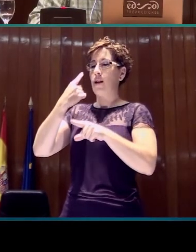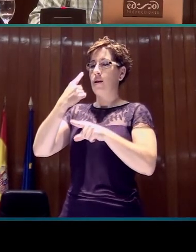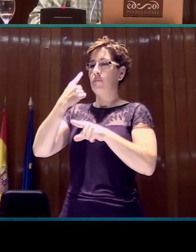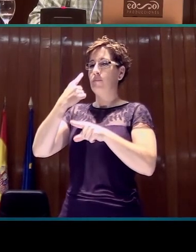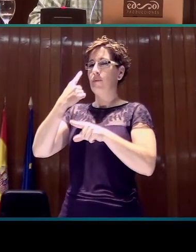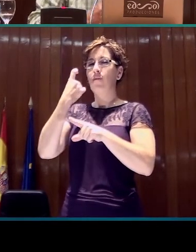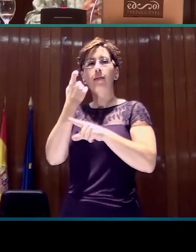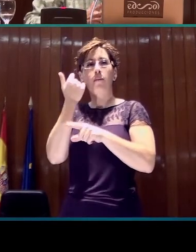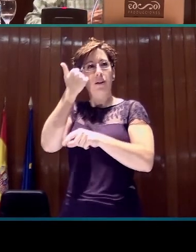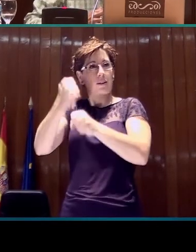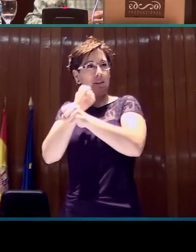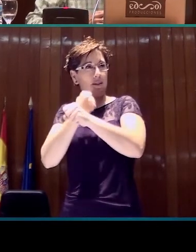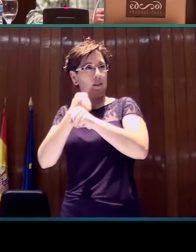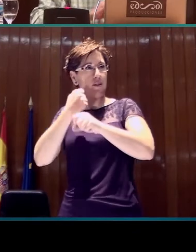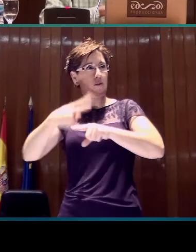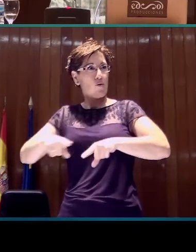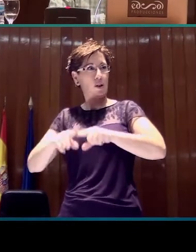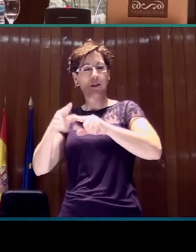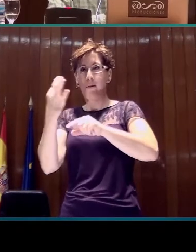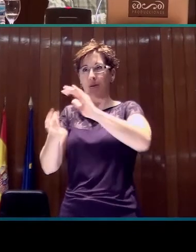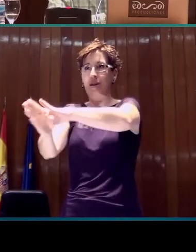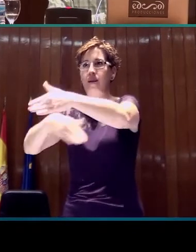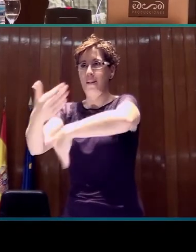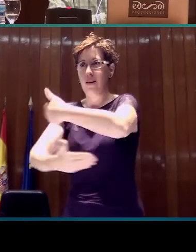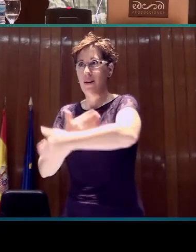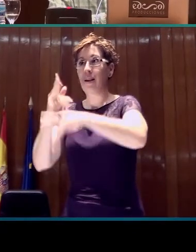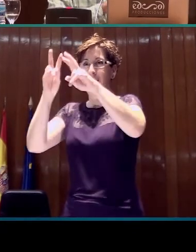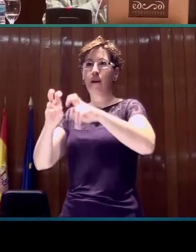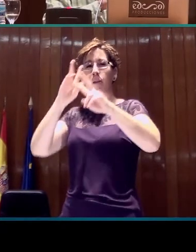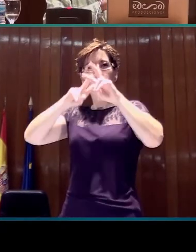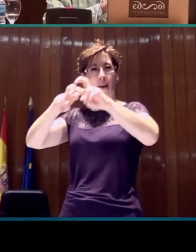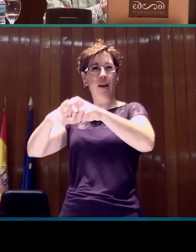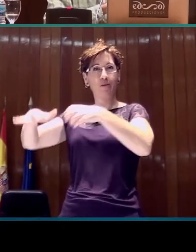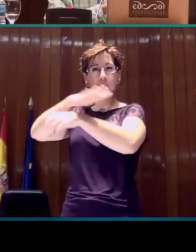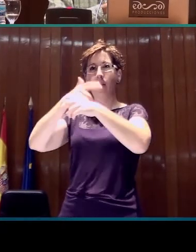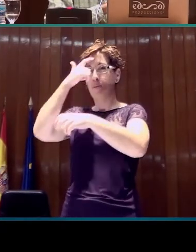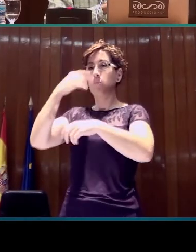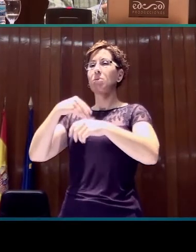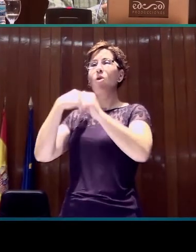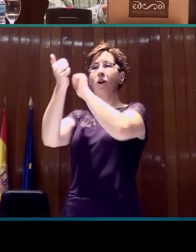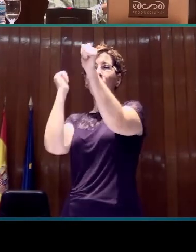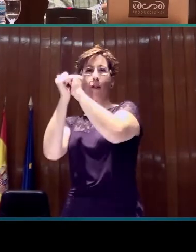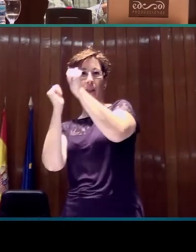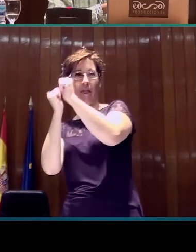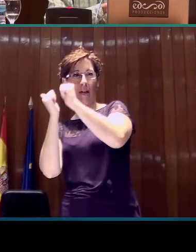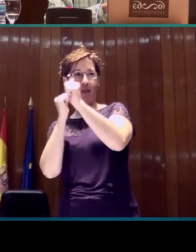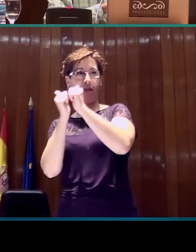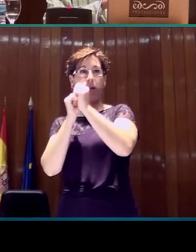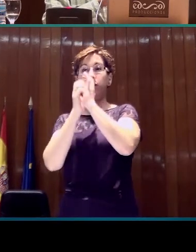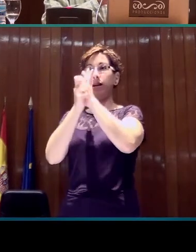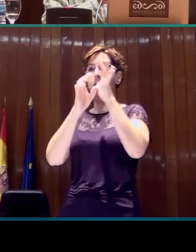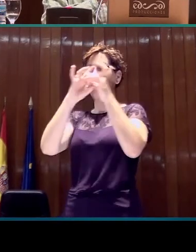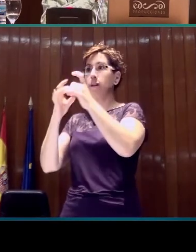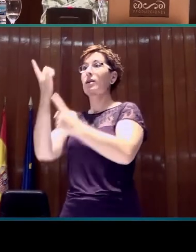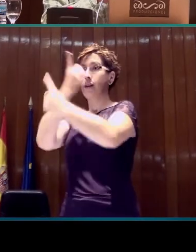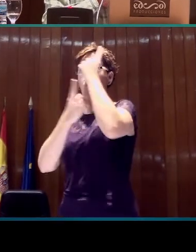del signo lista y los espacios mentales. Por un lado, esto de la iconicidad diagramática que aparece en algunos signos lista, como es en